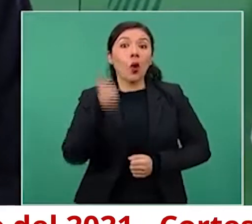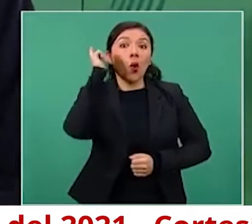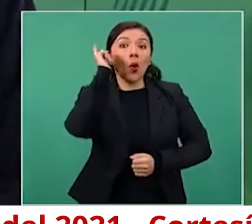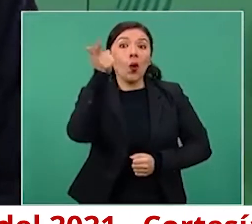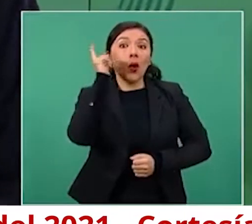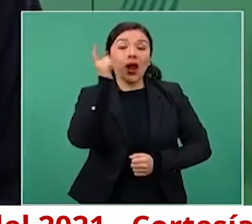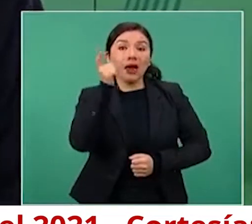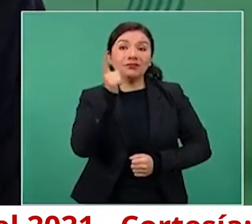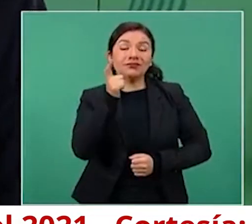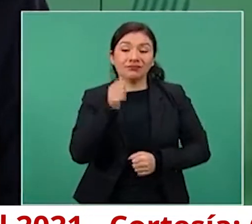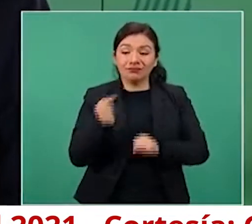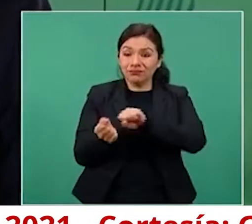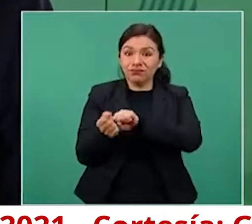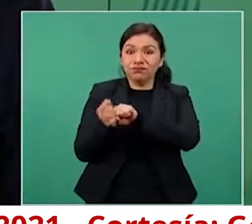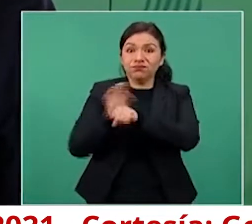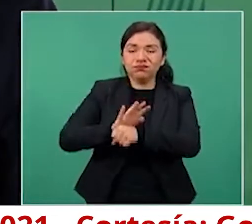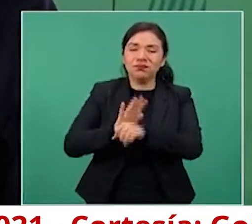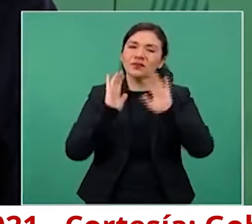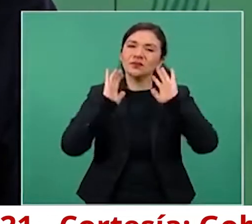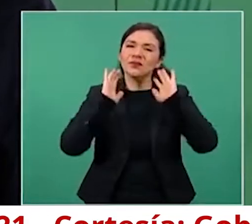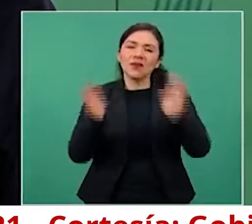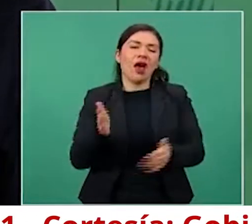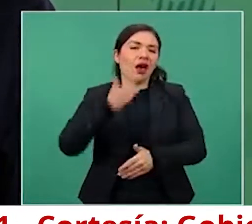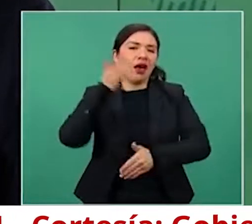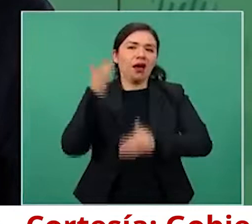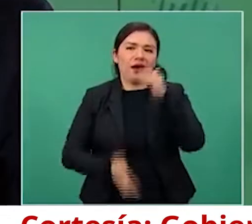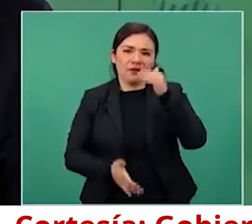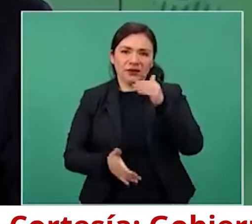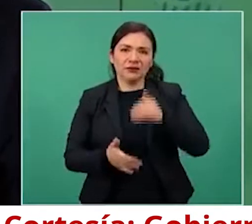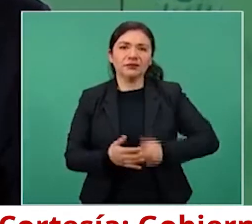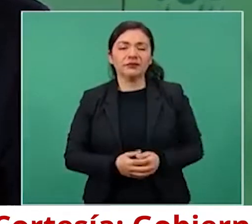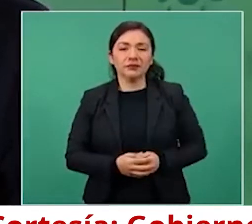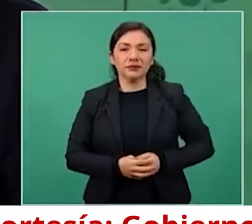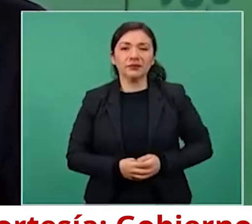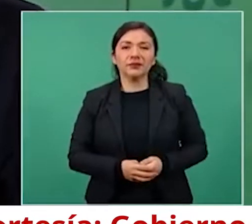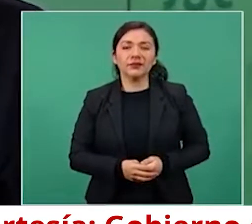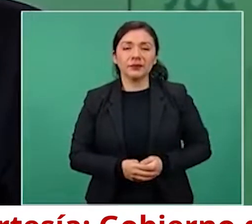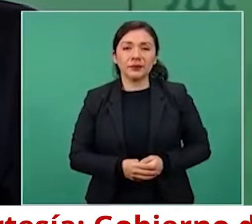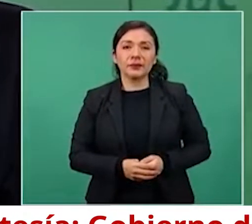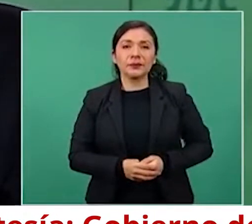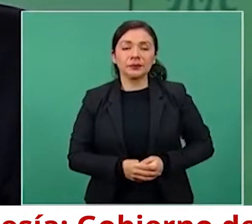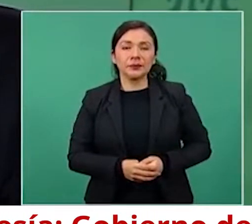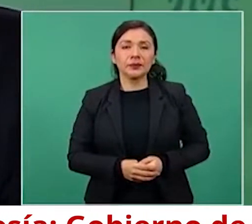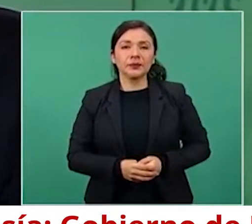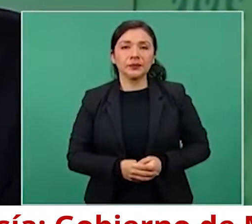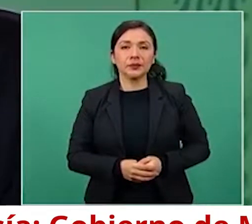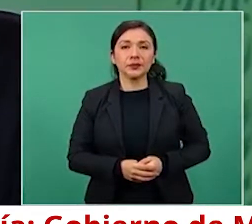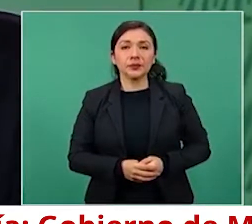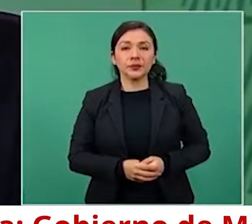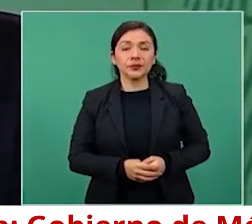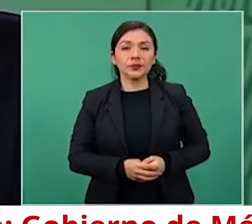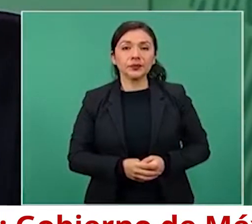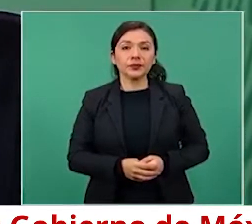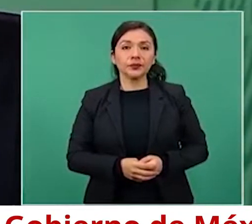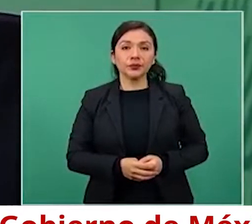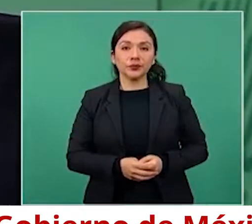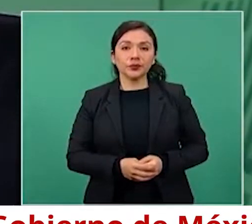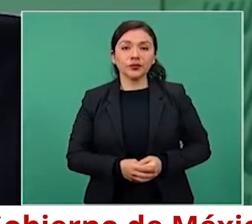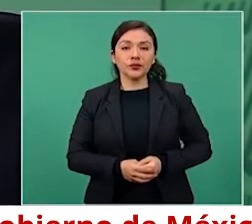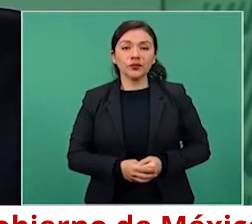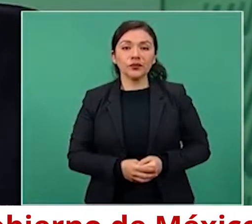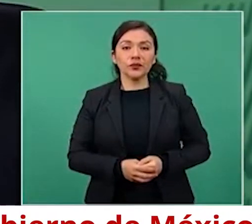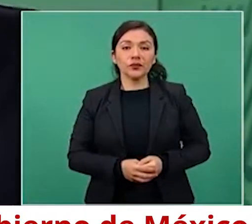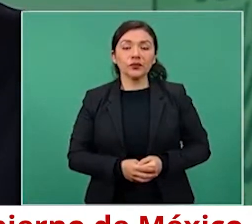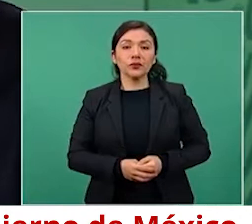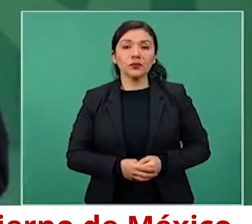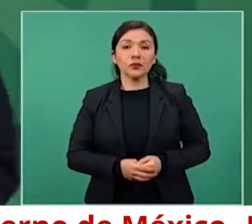la pandemia, que ya no